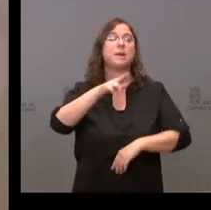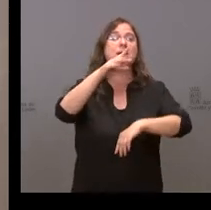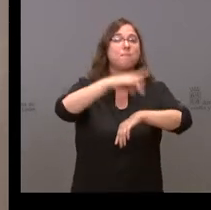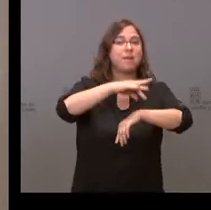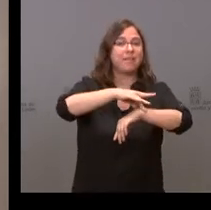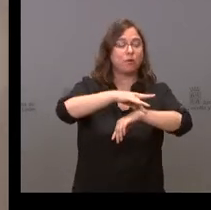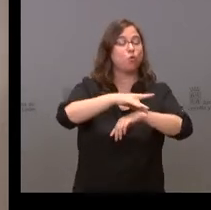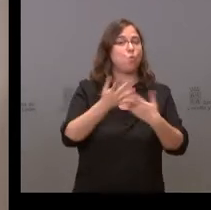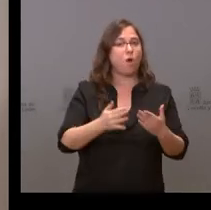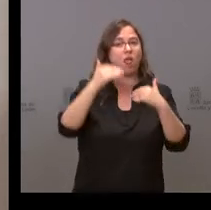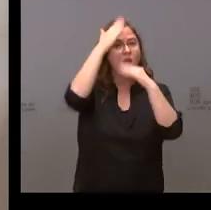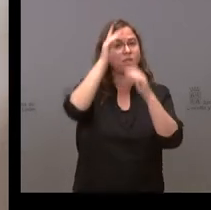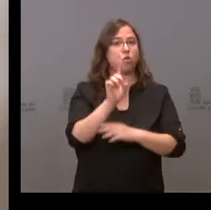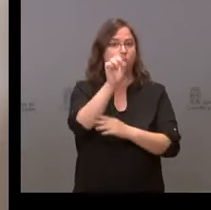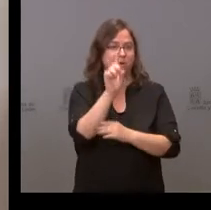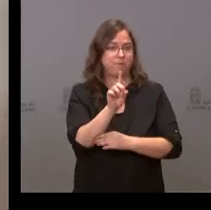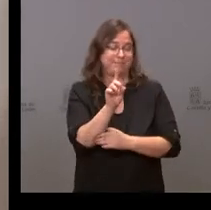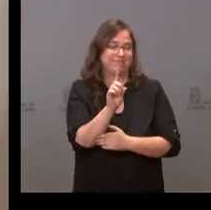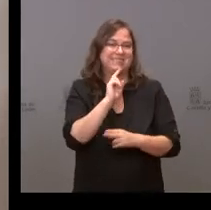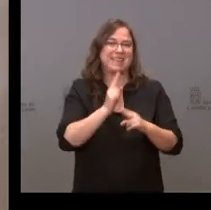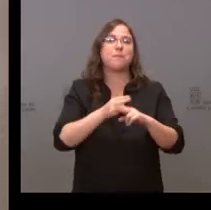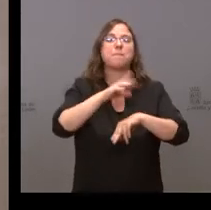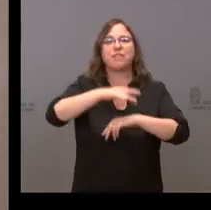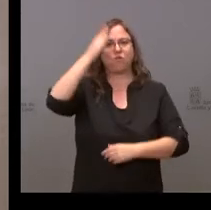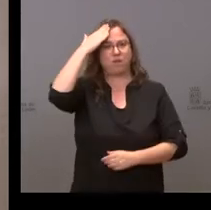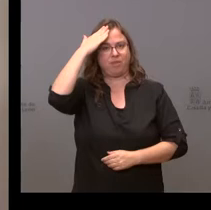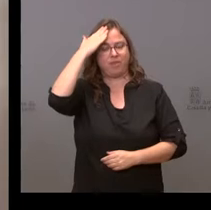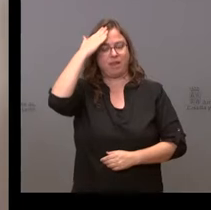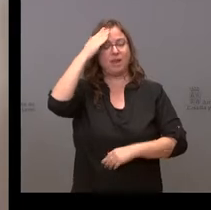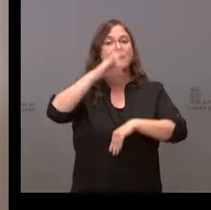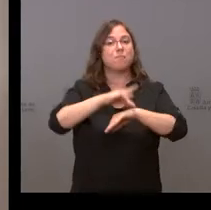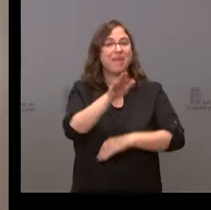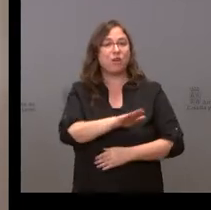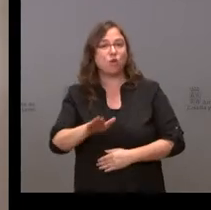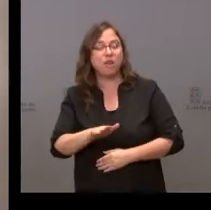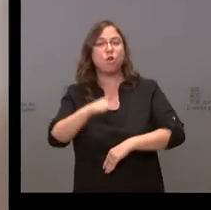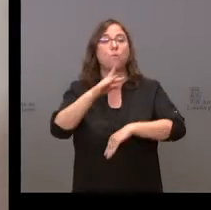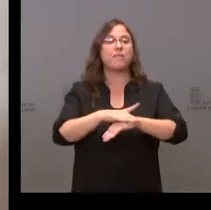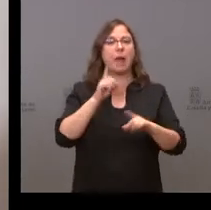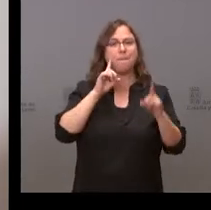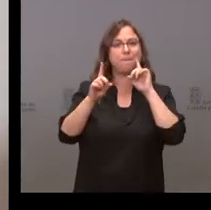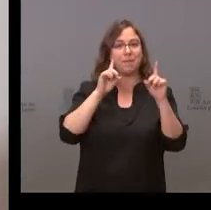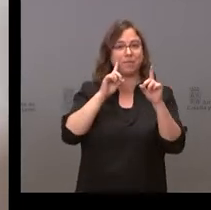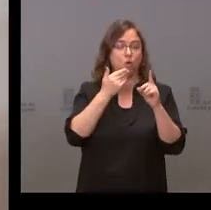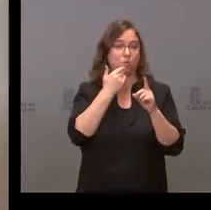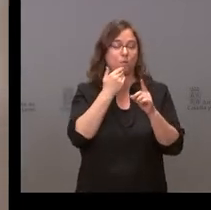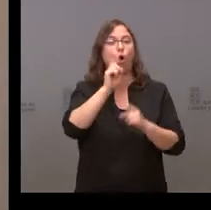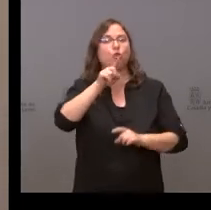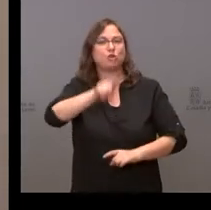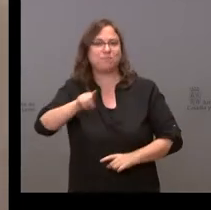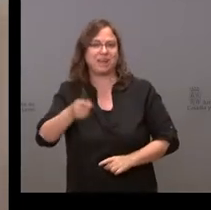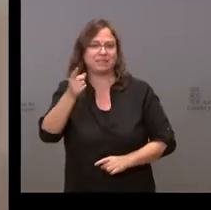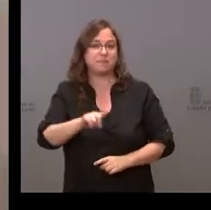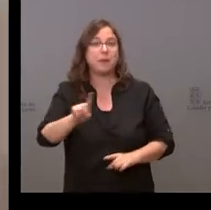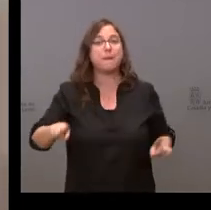atención primaria, médicos de familia, pediatras, preventivistas, entre otras especialidades. También